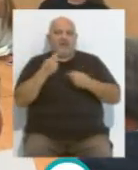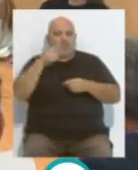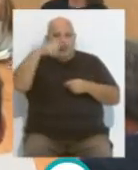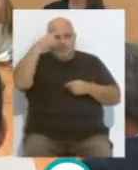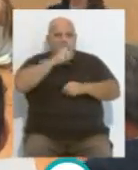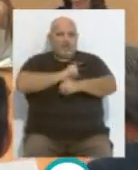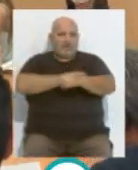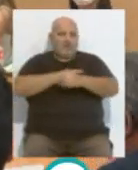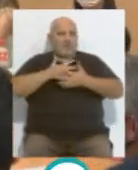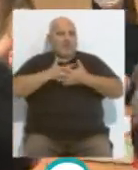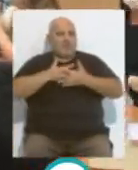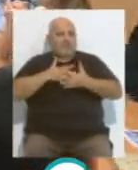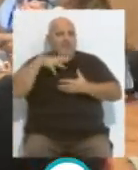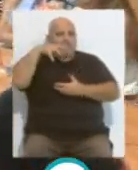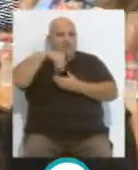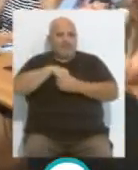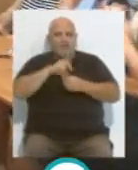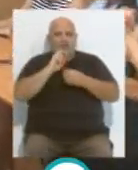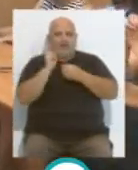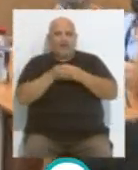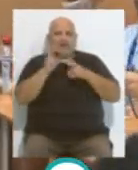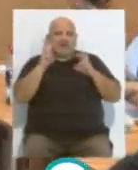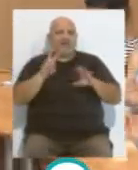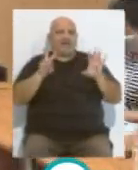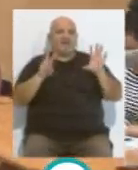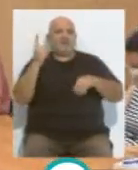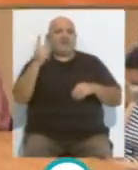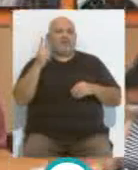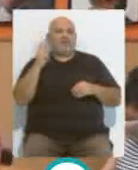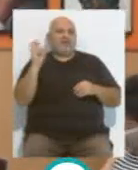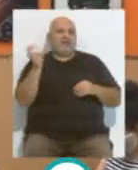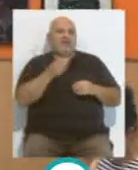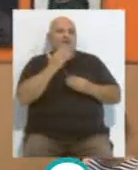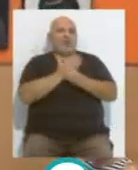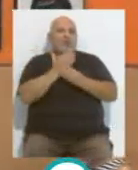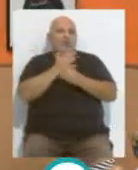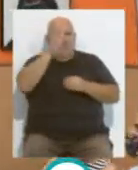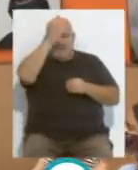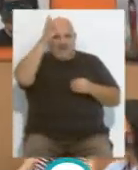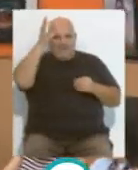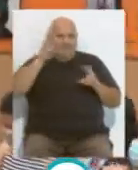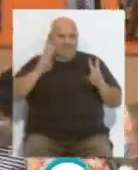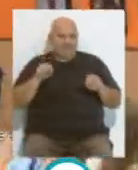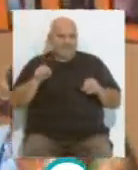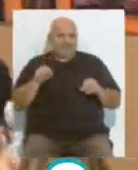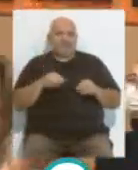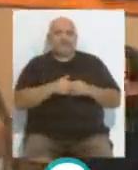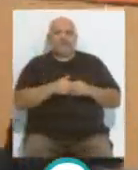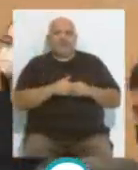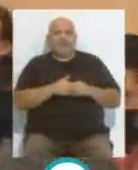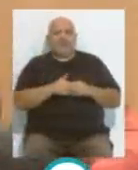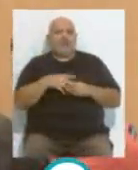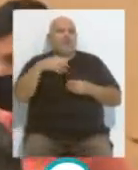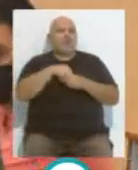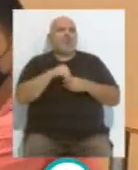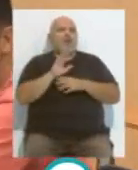cultura el deporte y el voluntariado enmarcando dentro de lo que fue el 71 edición de los cursos de verano podemos decir que